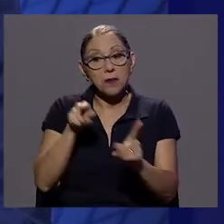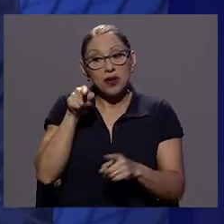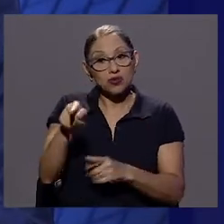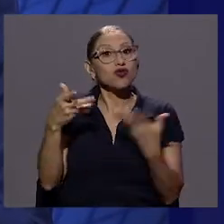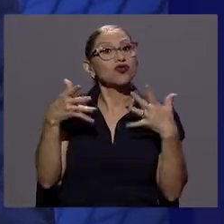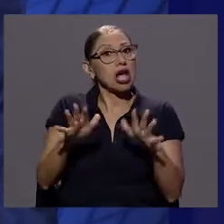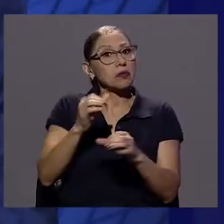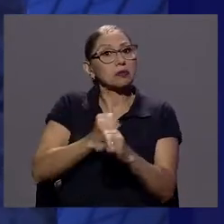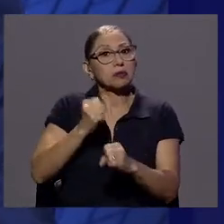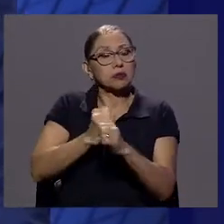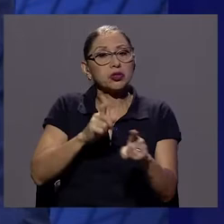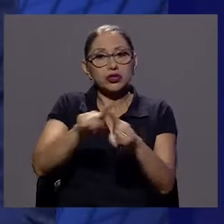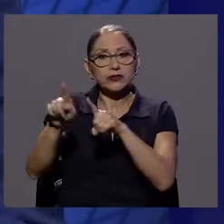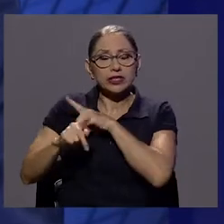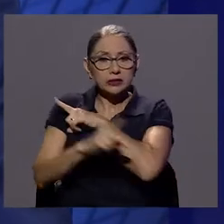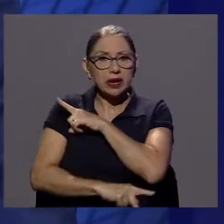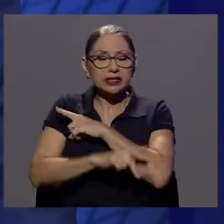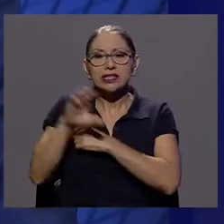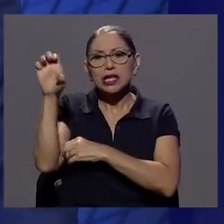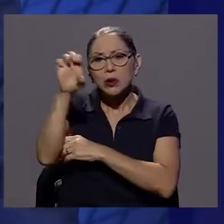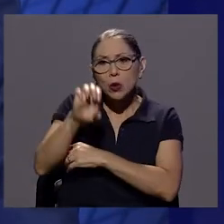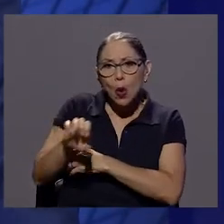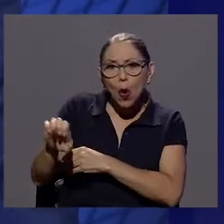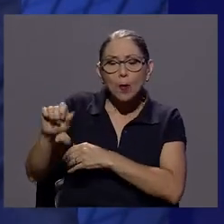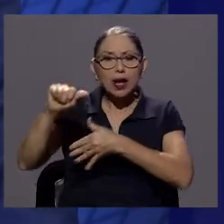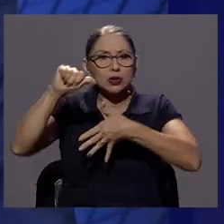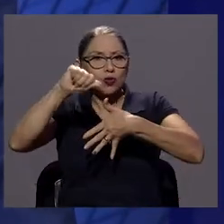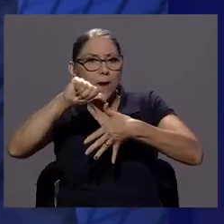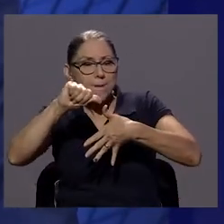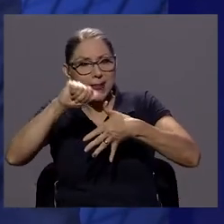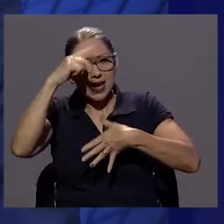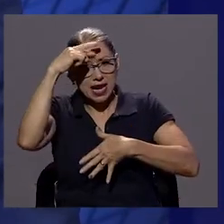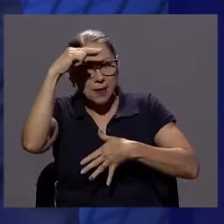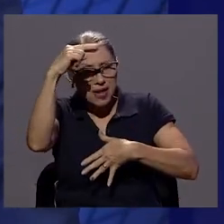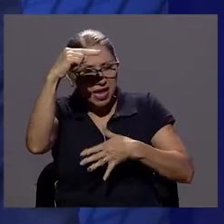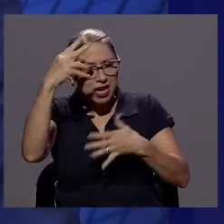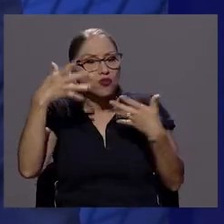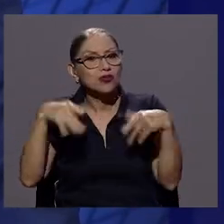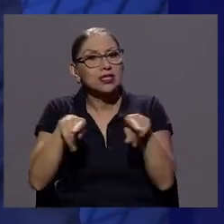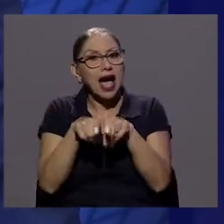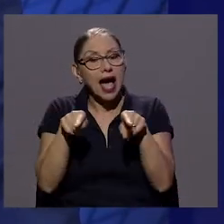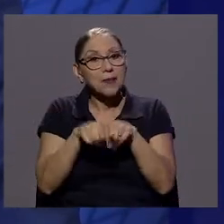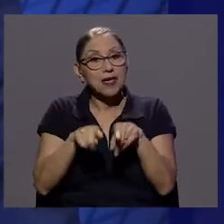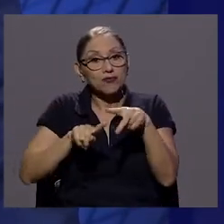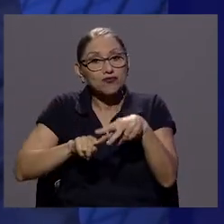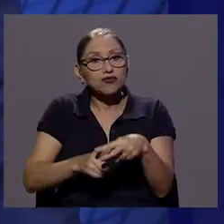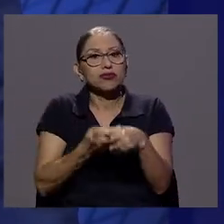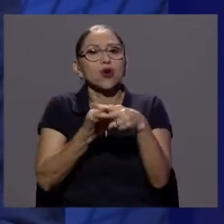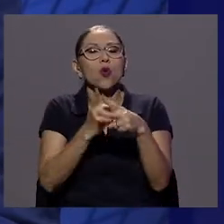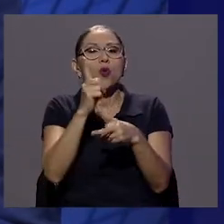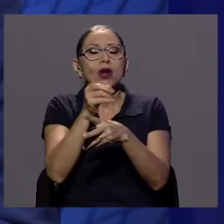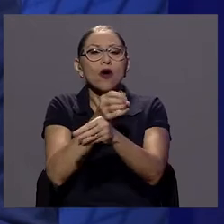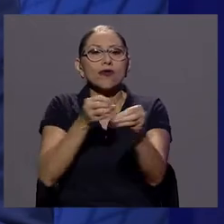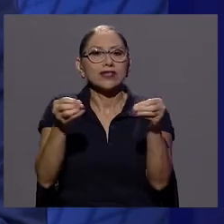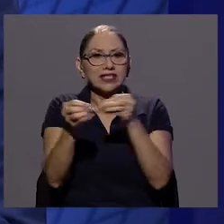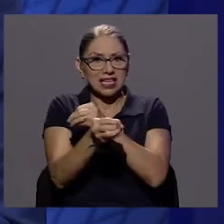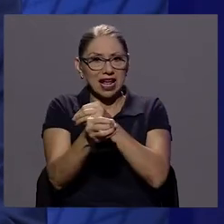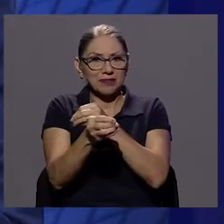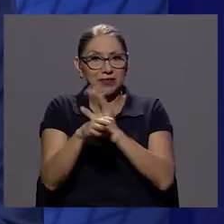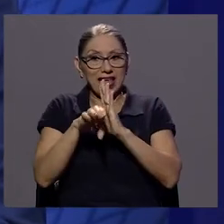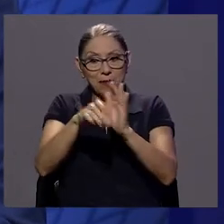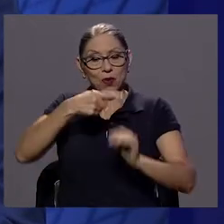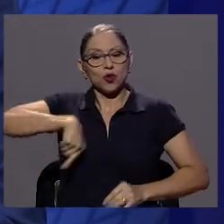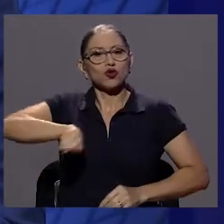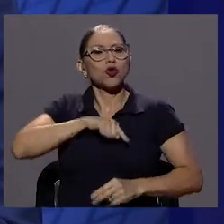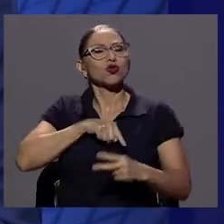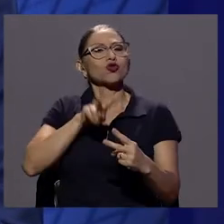operado en muchos países, tanto en Europa como en Sudamérica, en México también surgió como una oficina que está dirigida, en